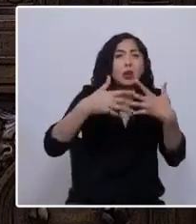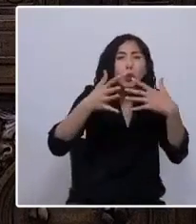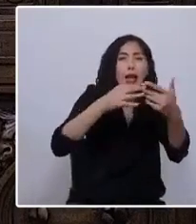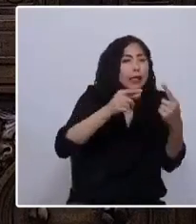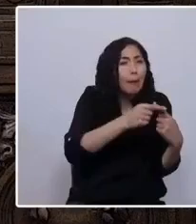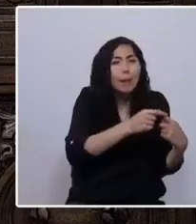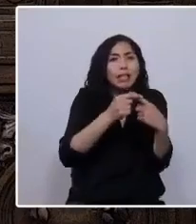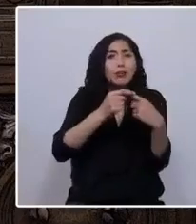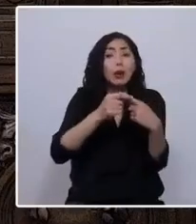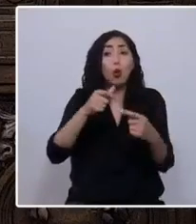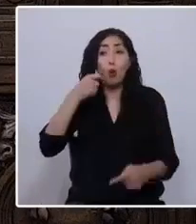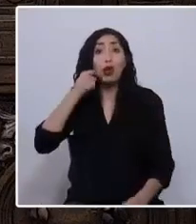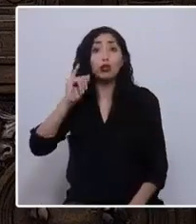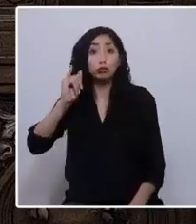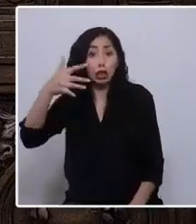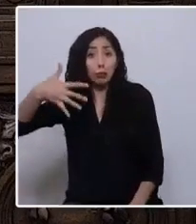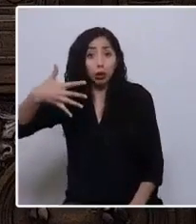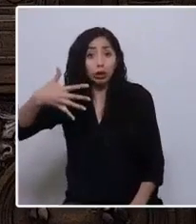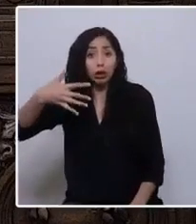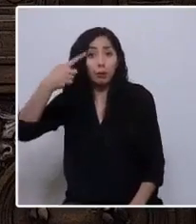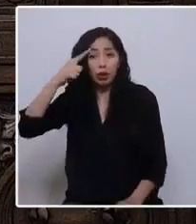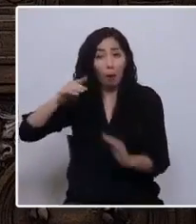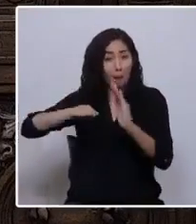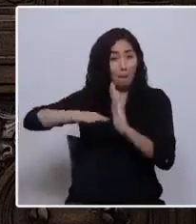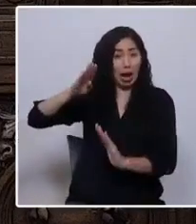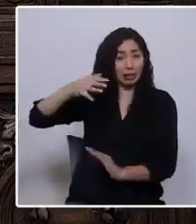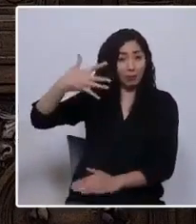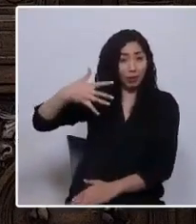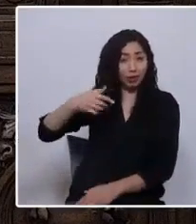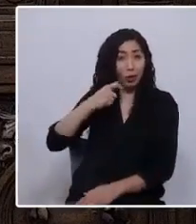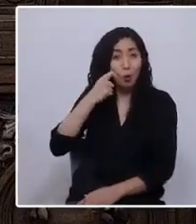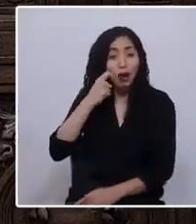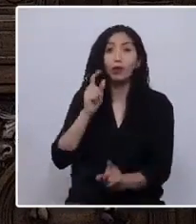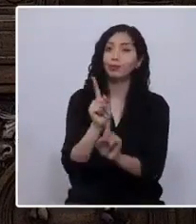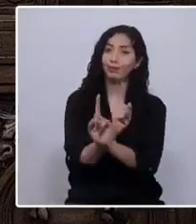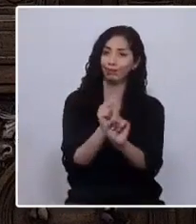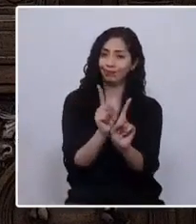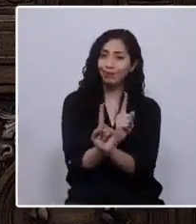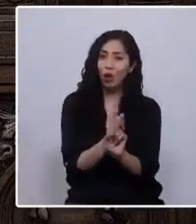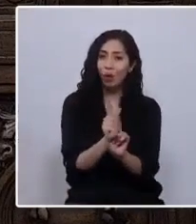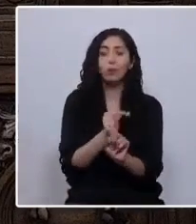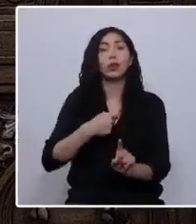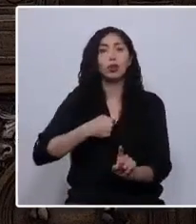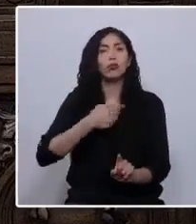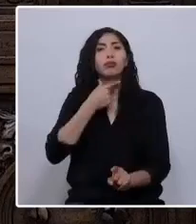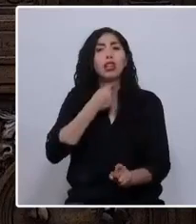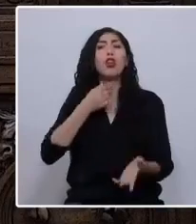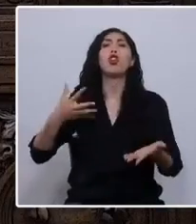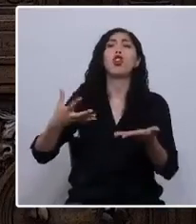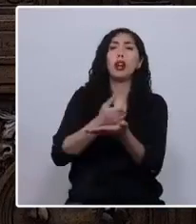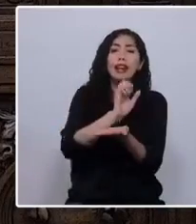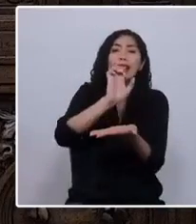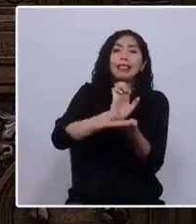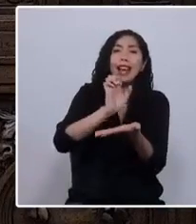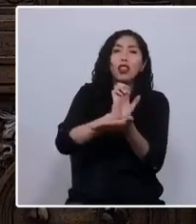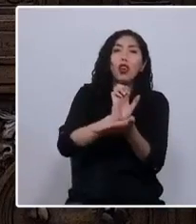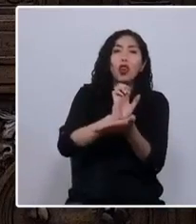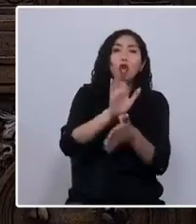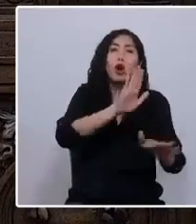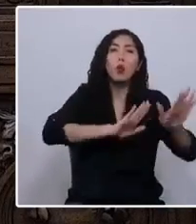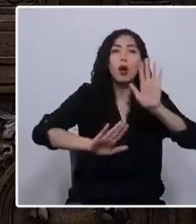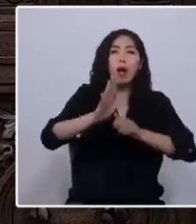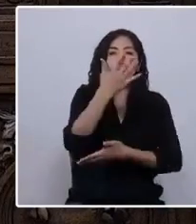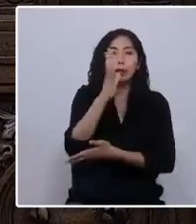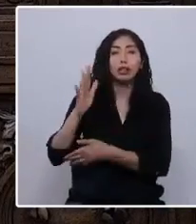humano sí es importante, pero que no es ni lo más ni lo único importante. Estoy para lograr un estado ecológico, social y